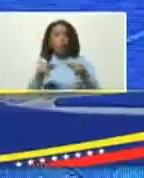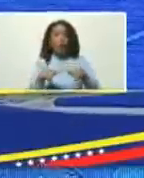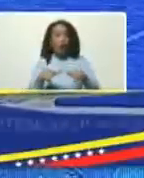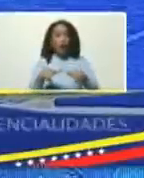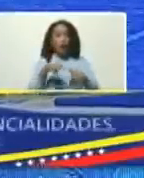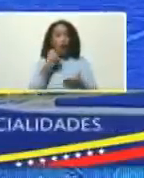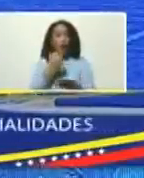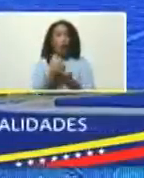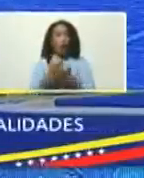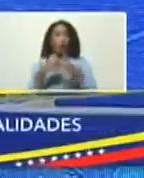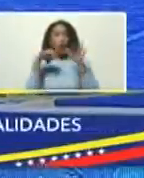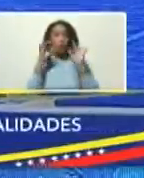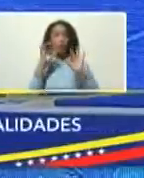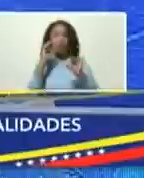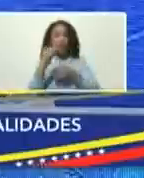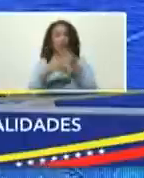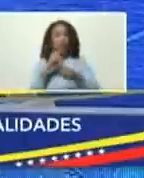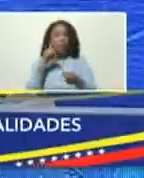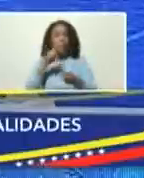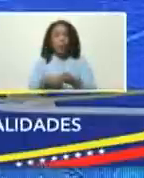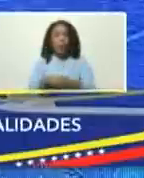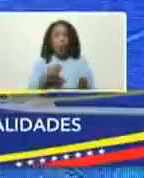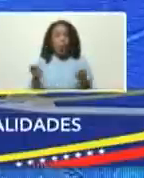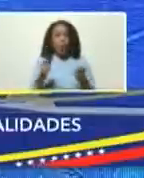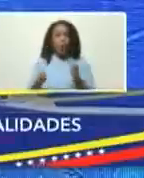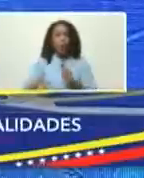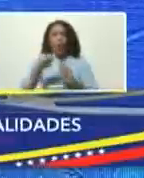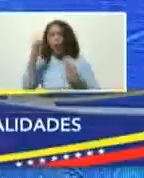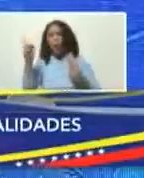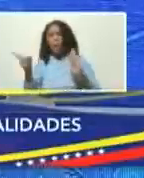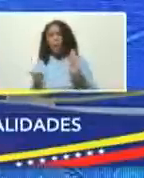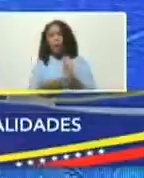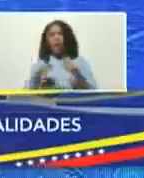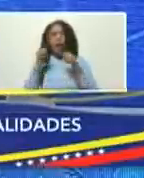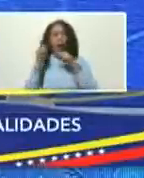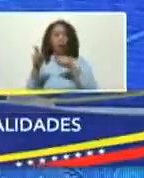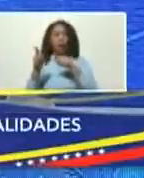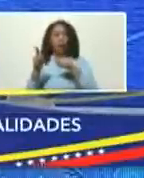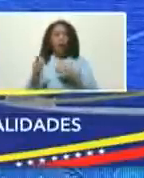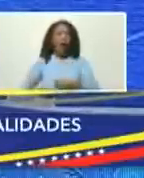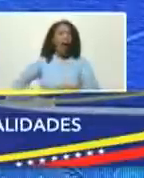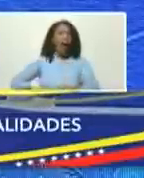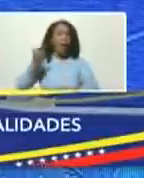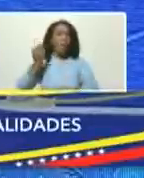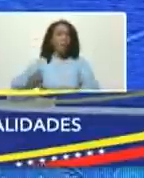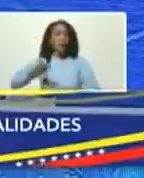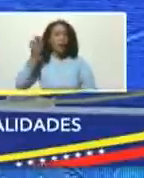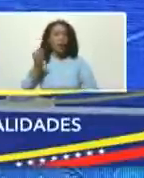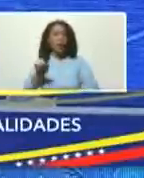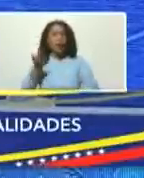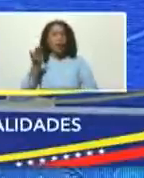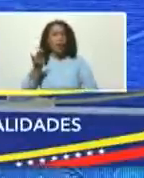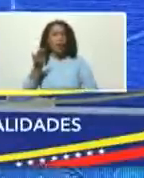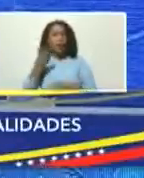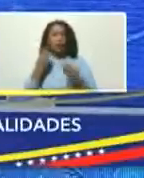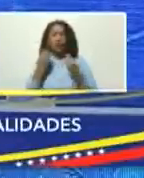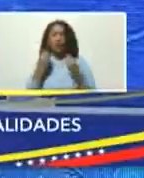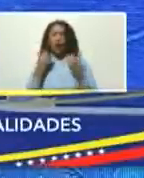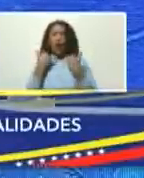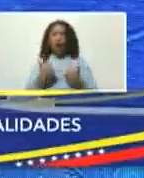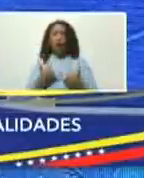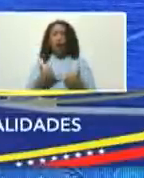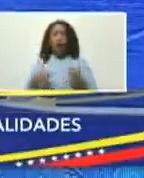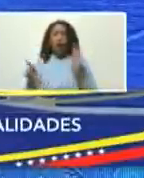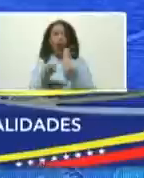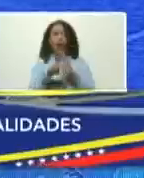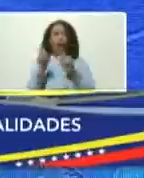especiales regidas absolutamente por esta novísima y muy moderna ley de zonas